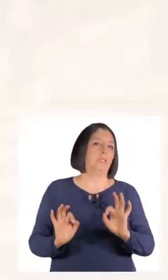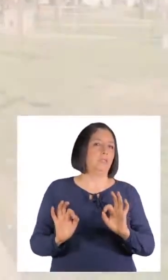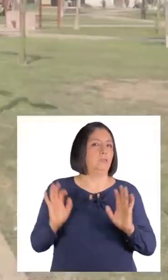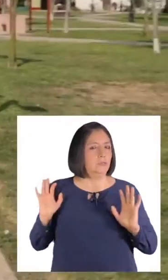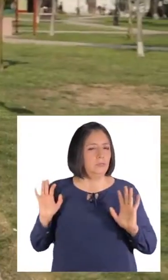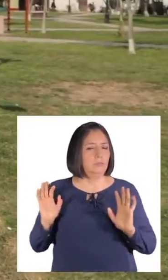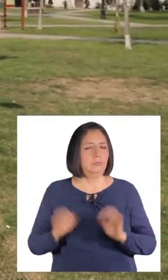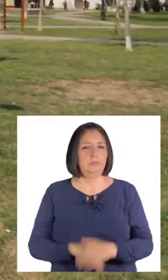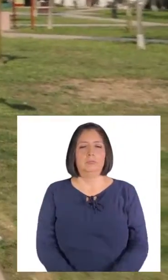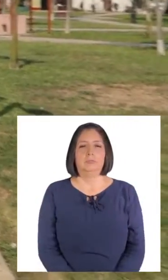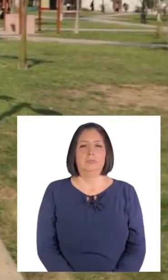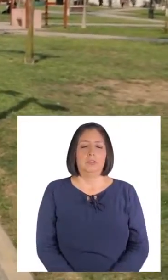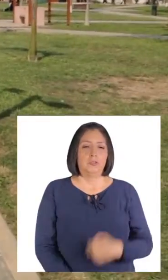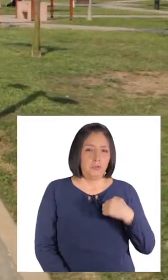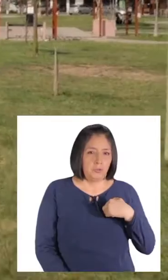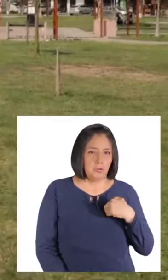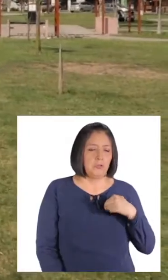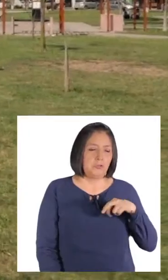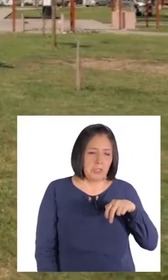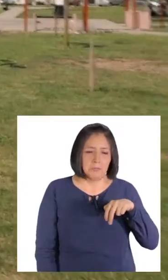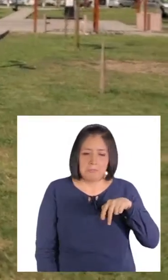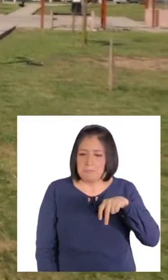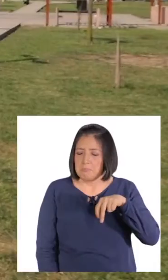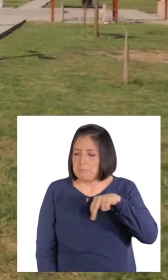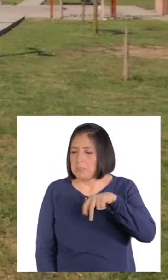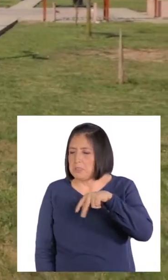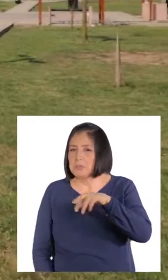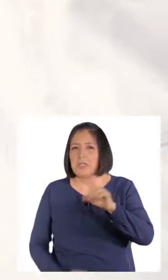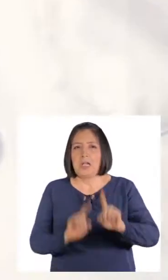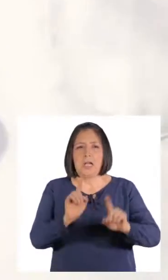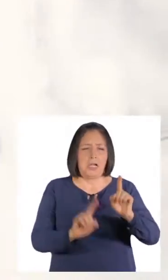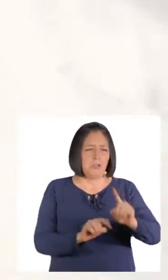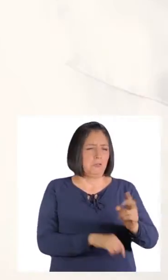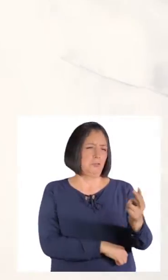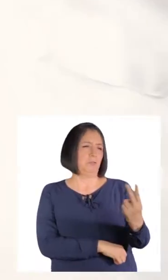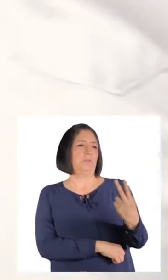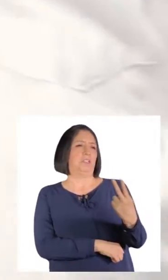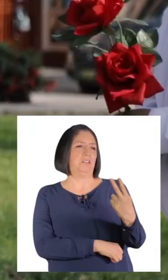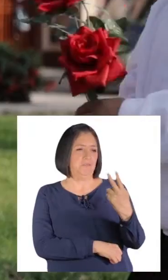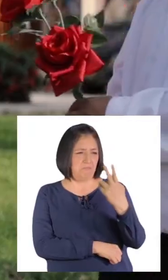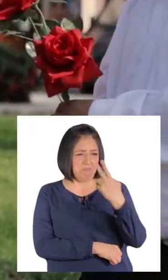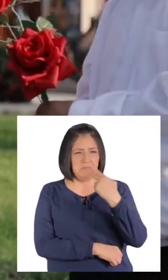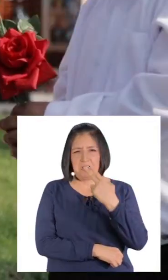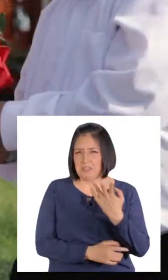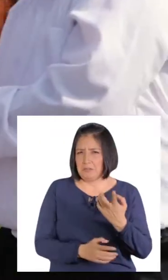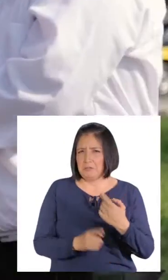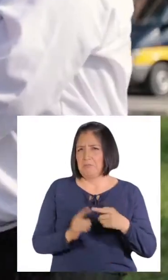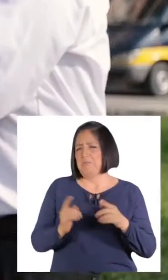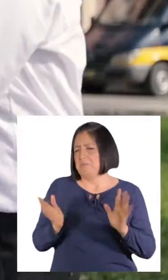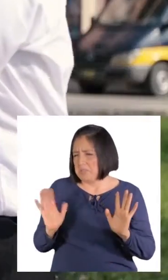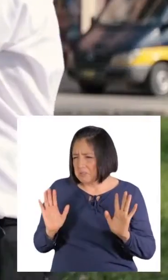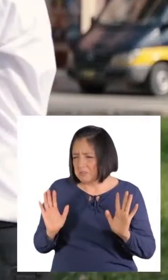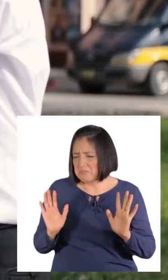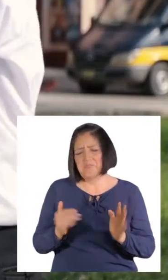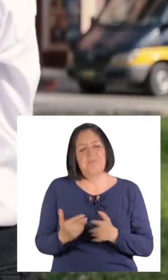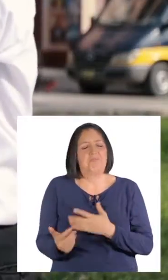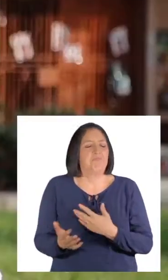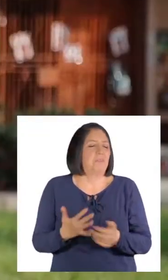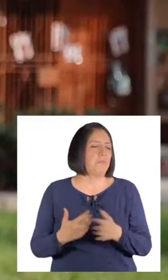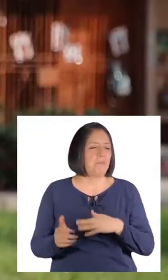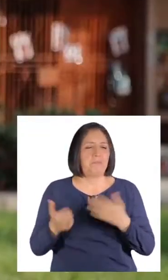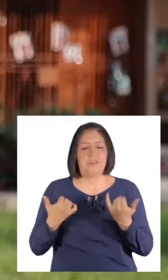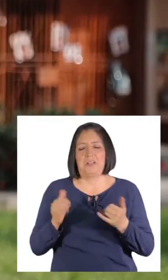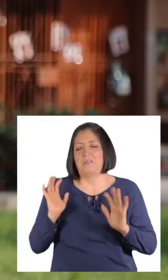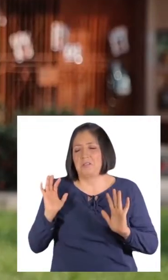peligroso. Camino por las calles y algunos me ven raro, pero eso no me